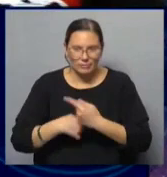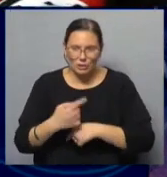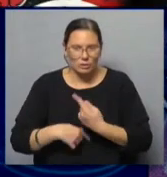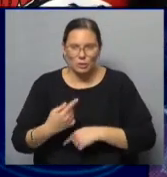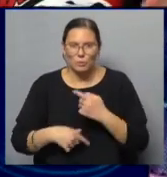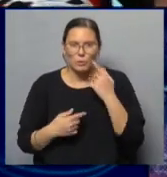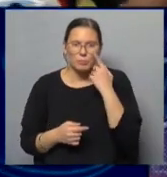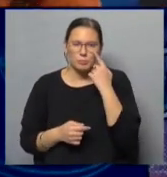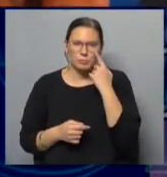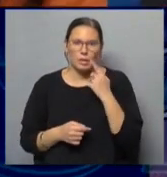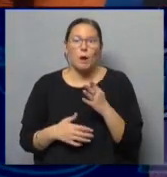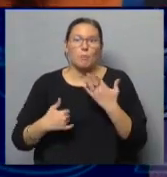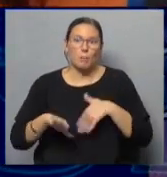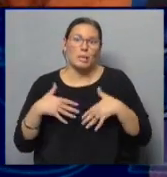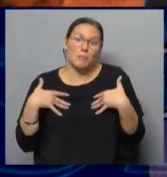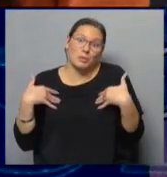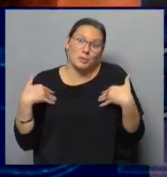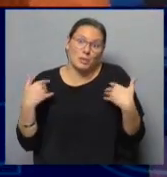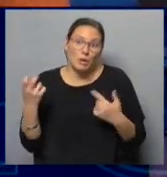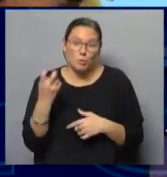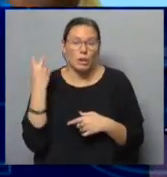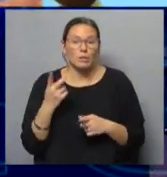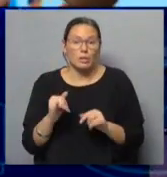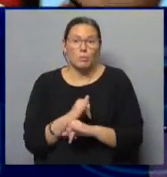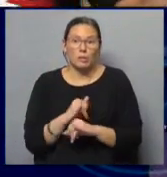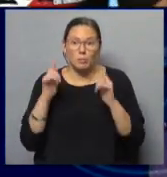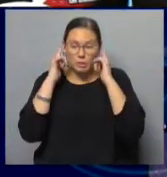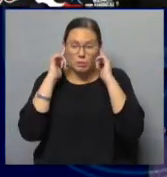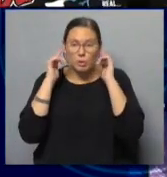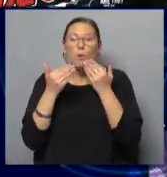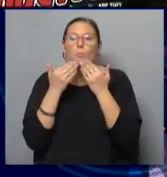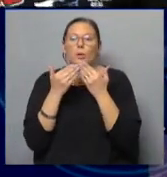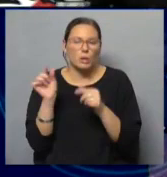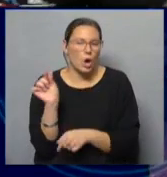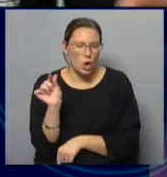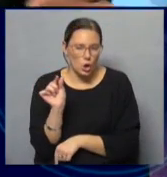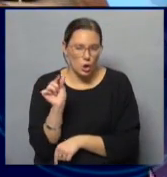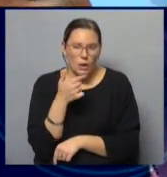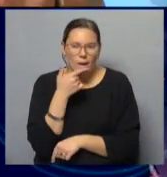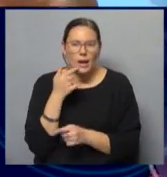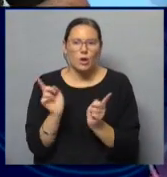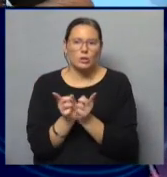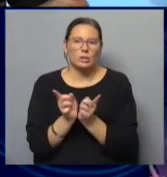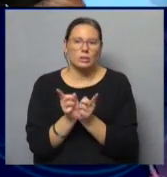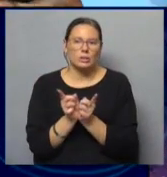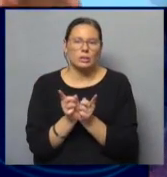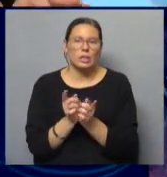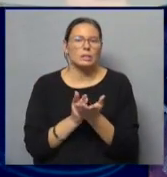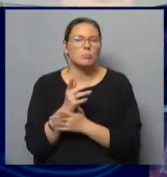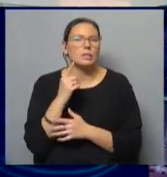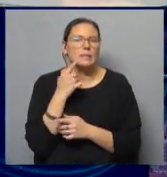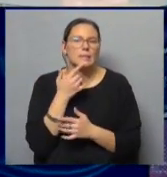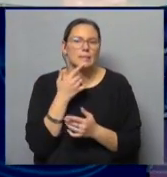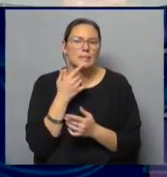sí. Después para dónde hay ir. Por más emociones. Por más emociones. Tenemos que cerrar. Para, yo quiero hacer una pregunta cortita, porque siempre me genera un poco de intriga.